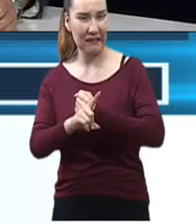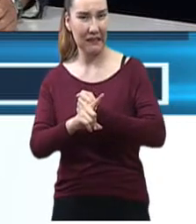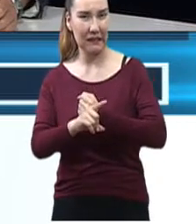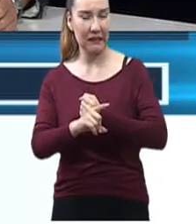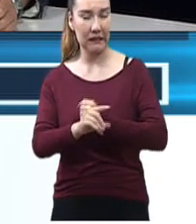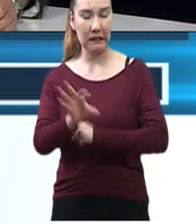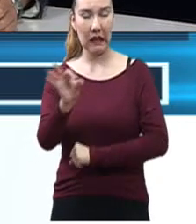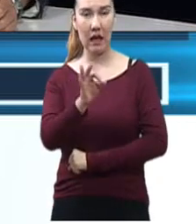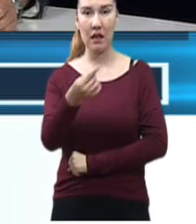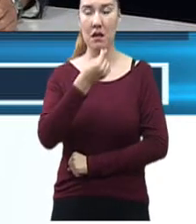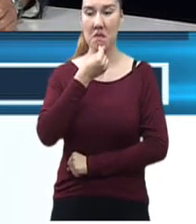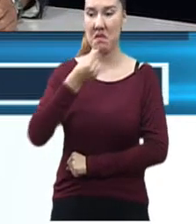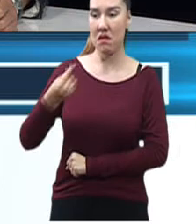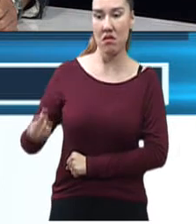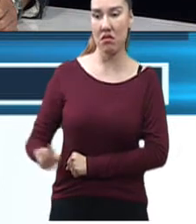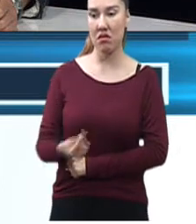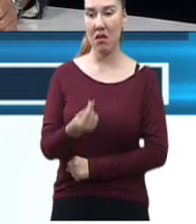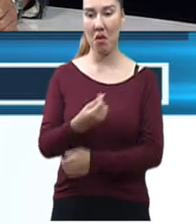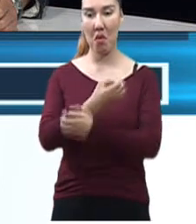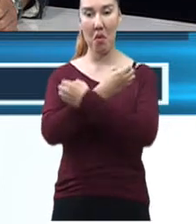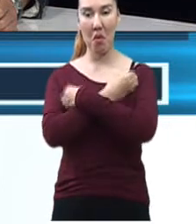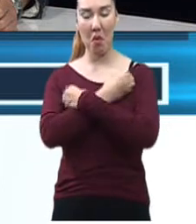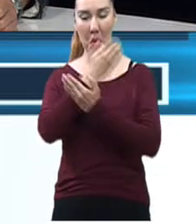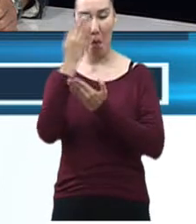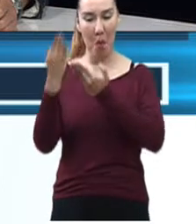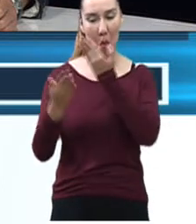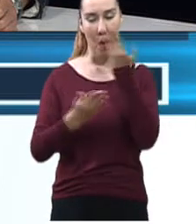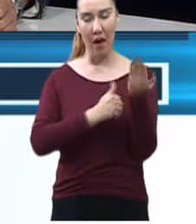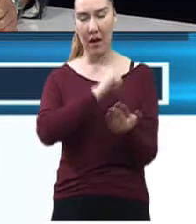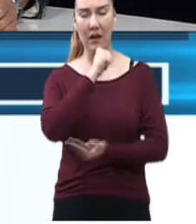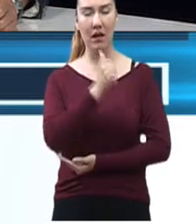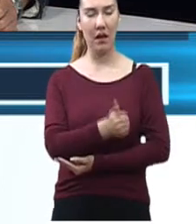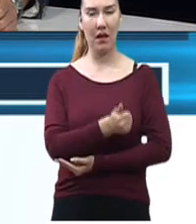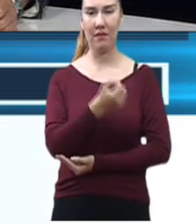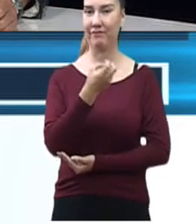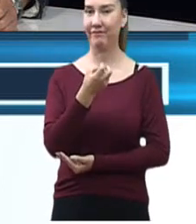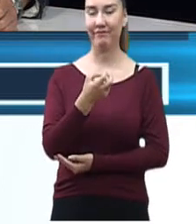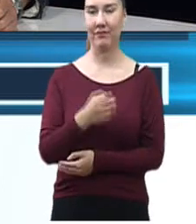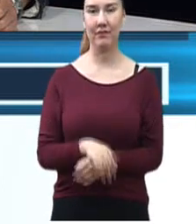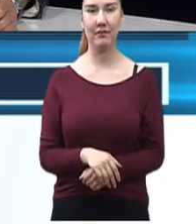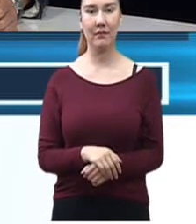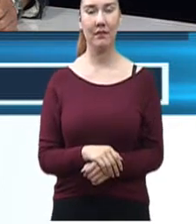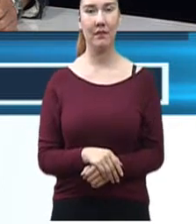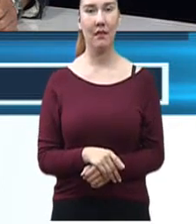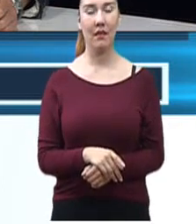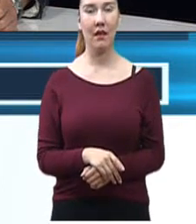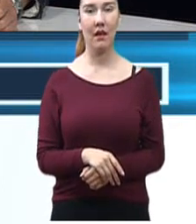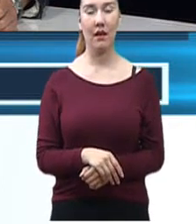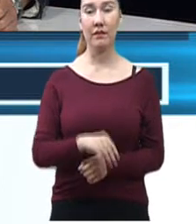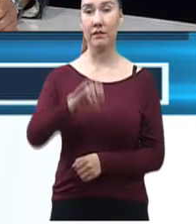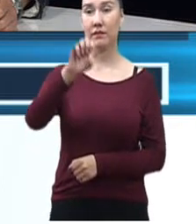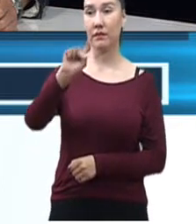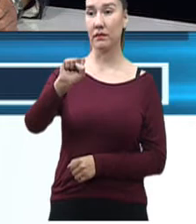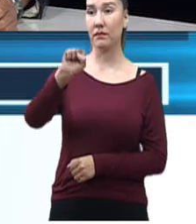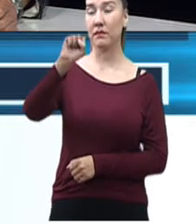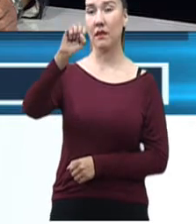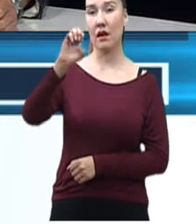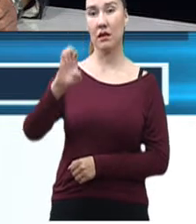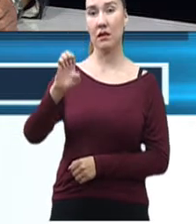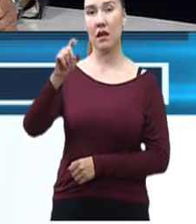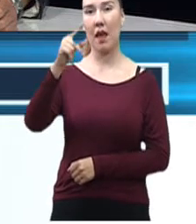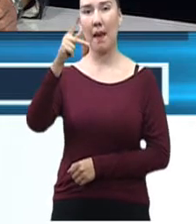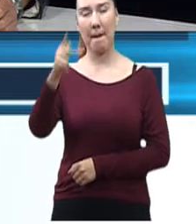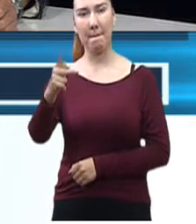niños no puedan estudiar, ¿no? Ahora, es un detalle, pues que la SEP no te da